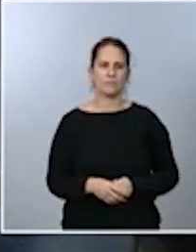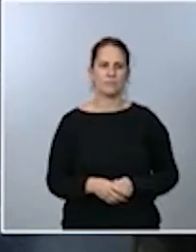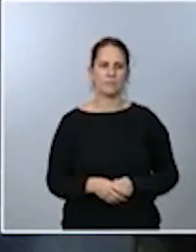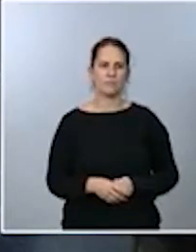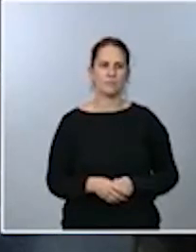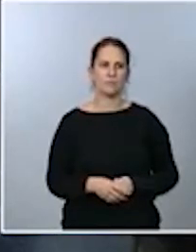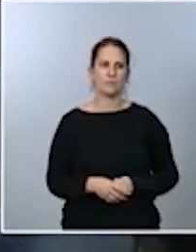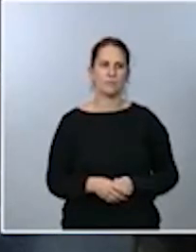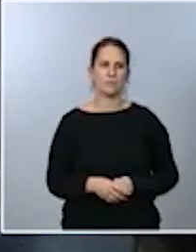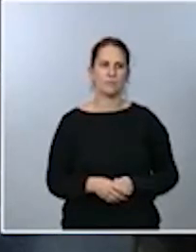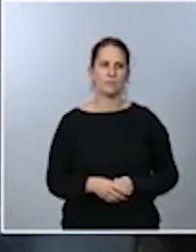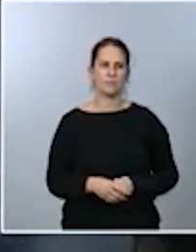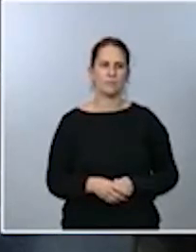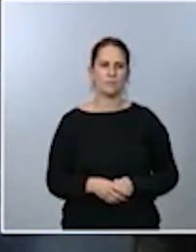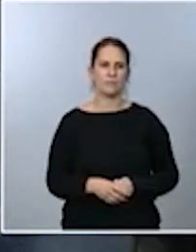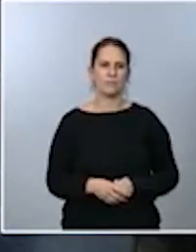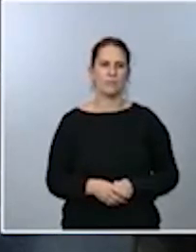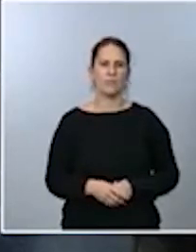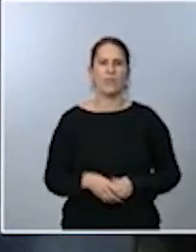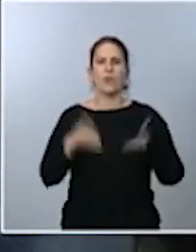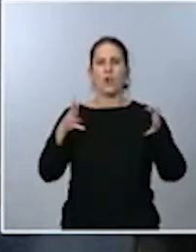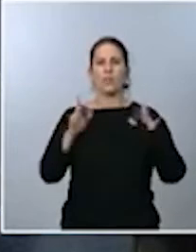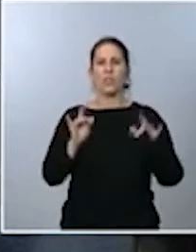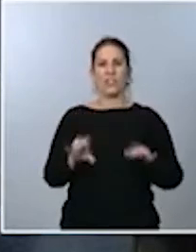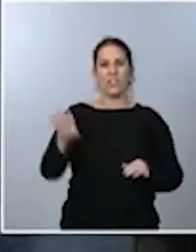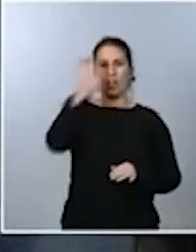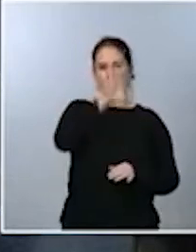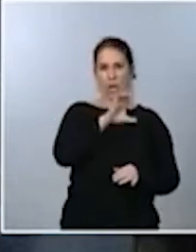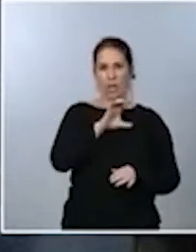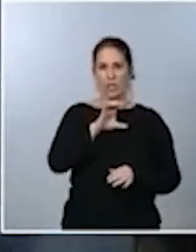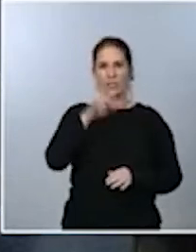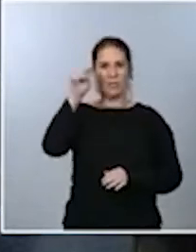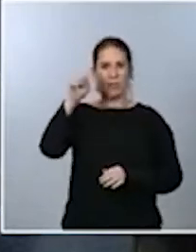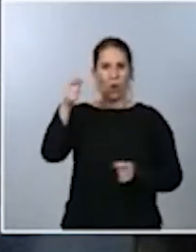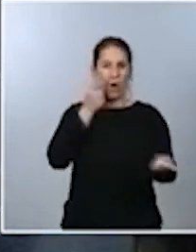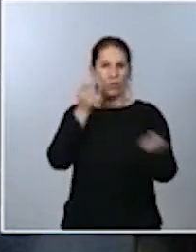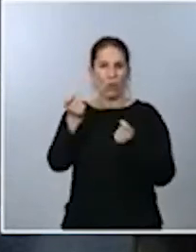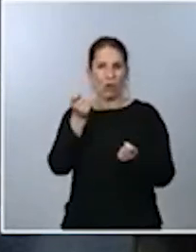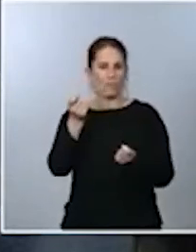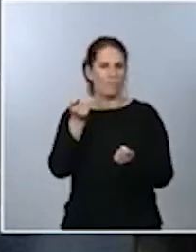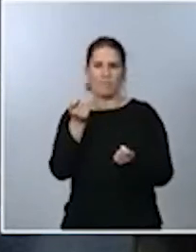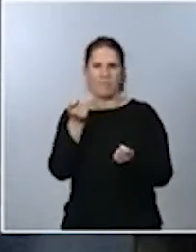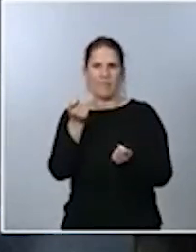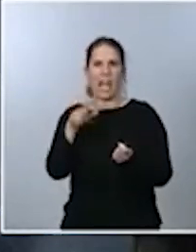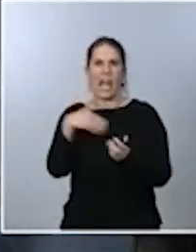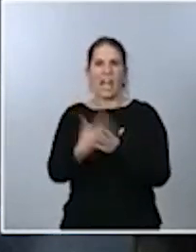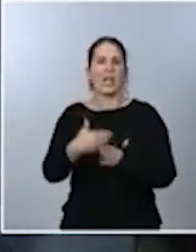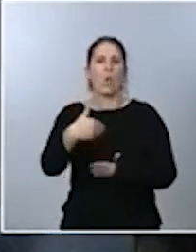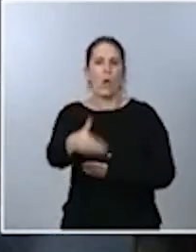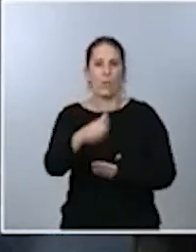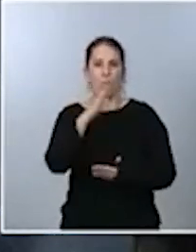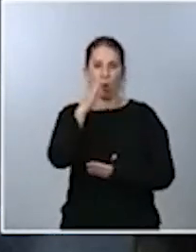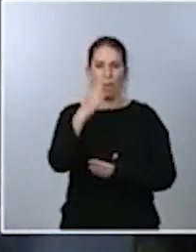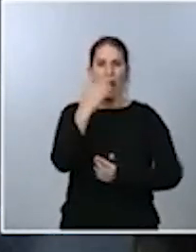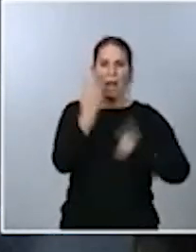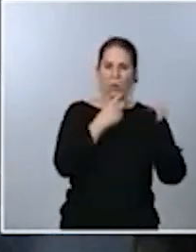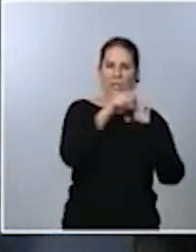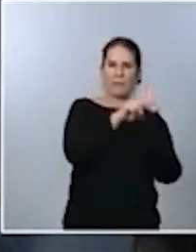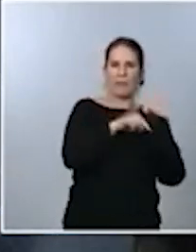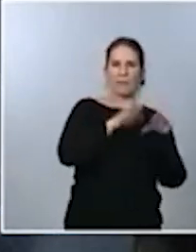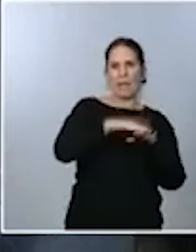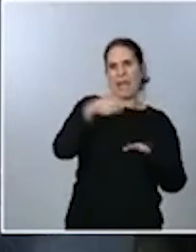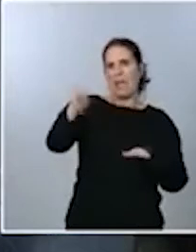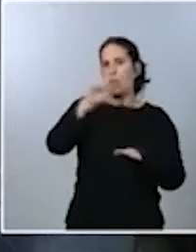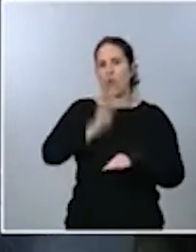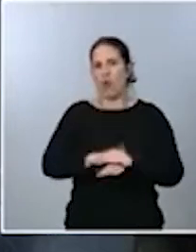través del Consejo Interterritorial, cuando ya se ha visto que en algunas ocasiones existen vías para que las comunidades autónomas no cumplan esas medidas. Y luego,